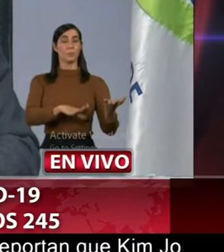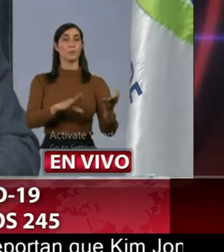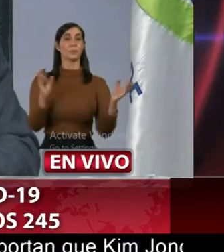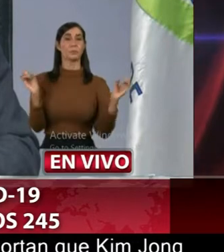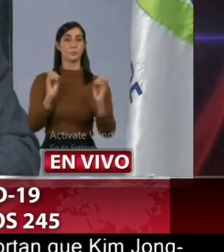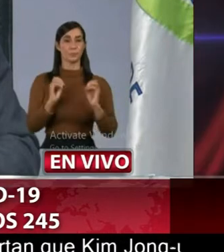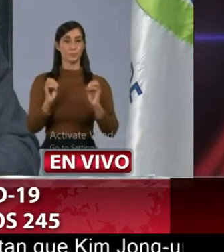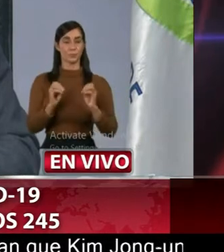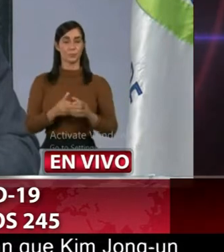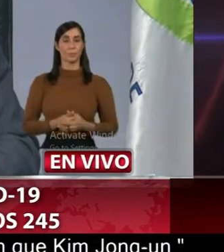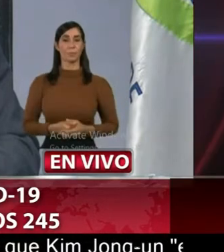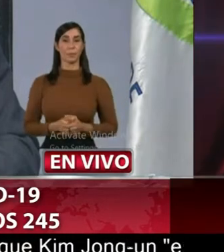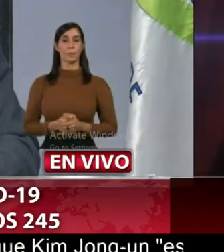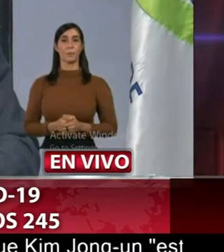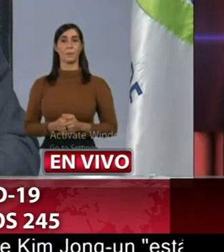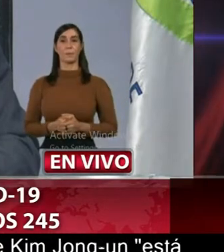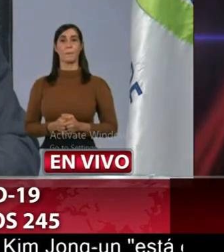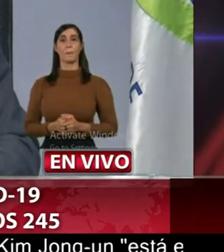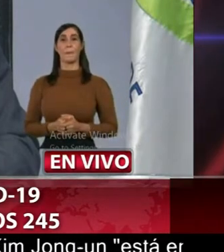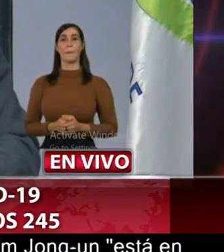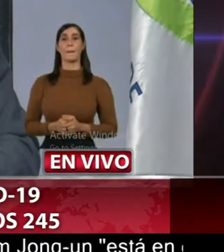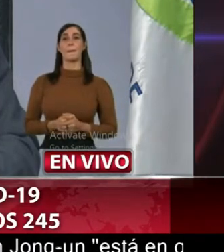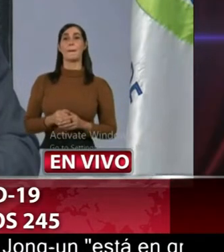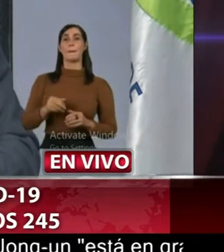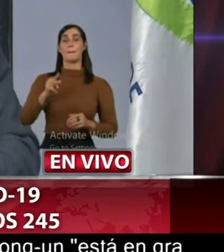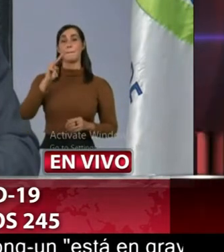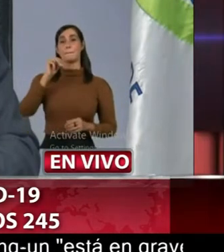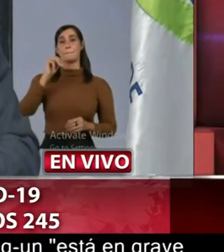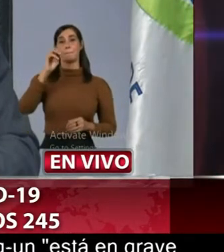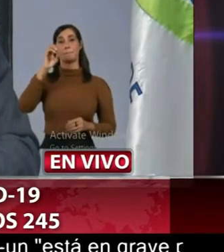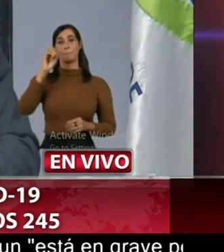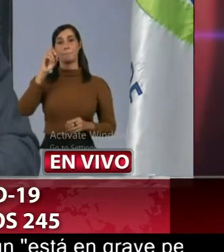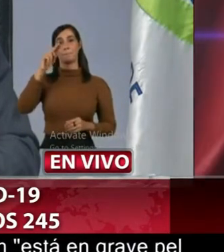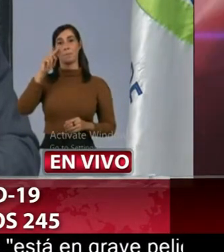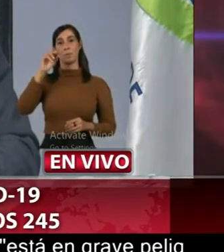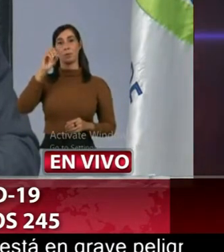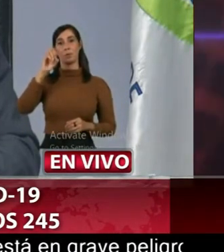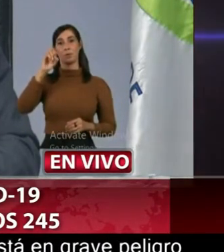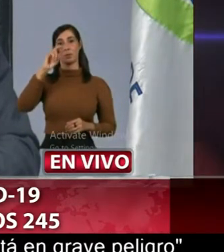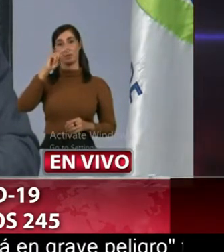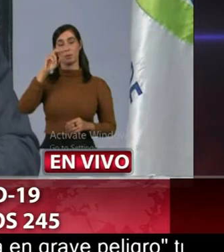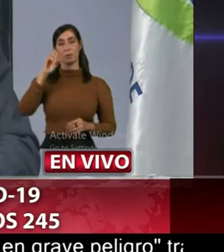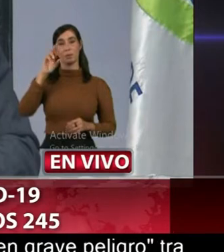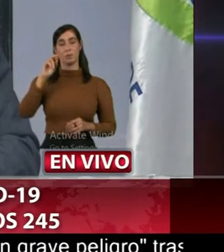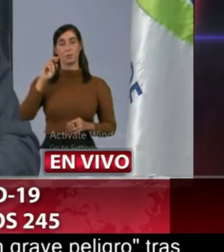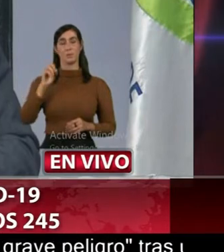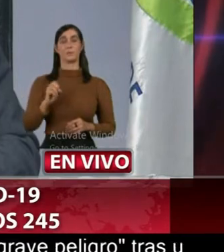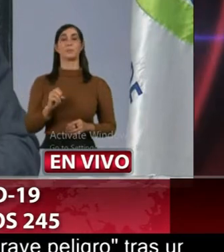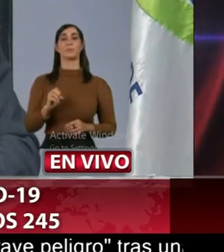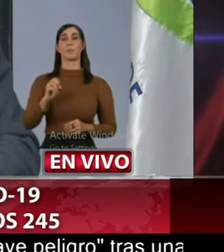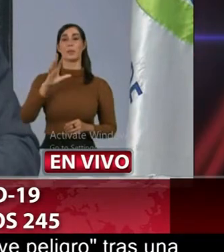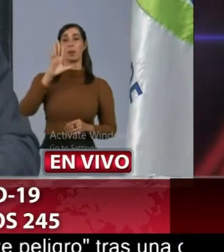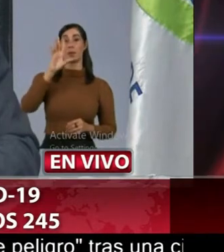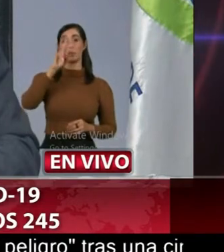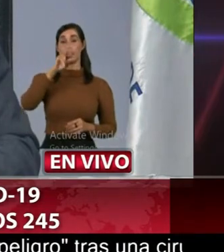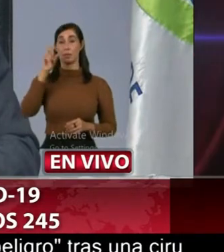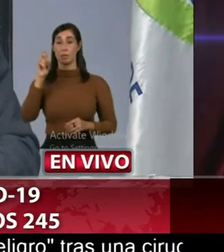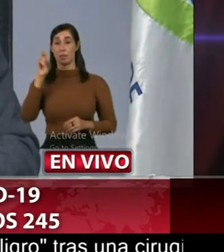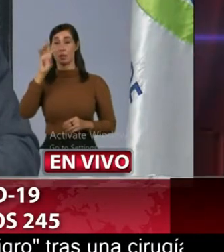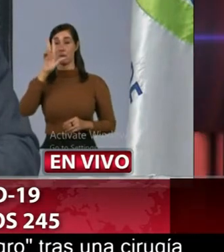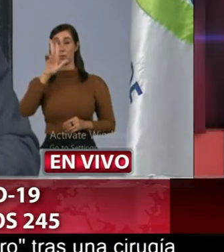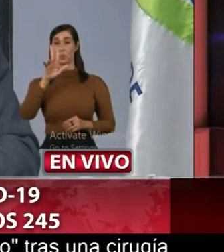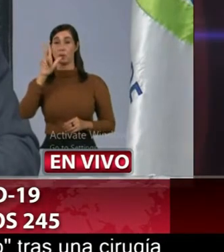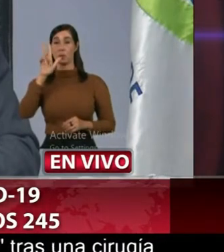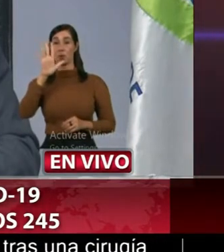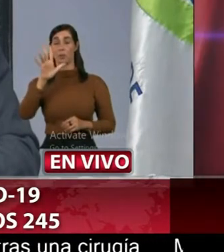fallecimientos Monseñor Nohuel once casos nuevos ciento cincuenta y tres acumulados